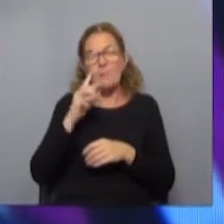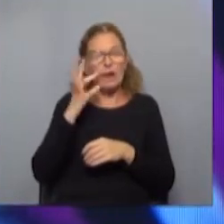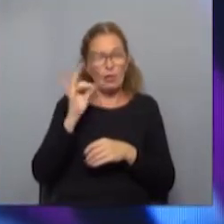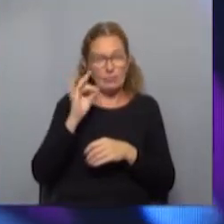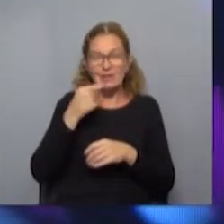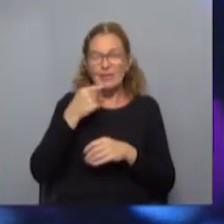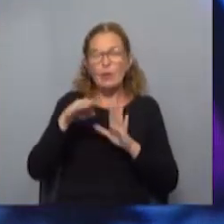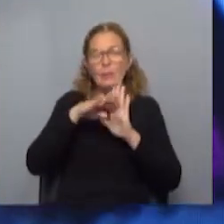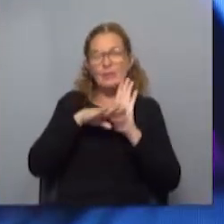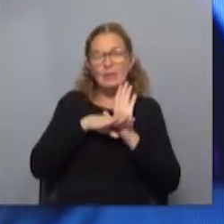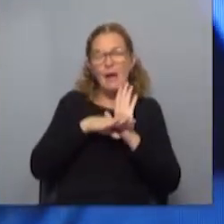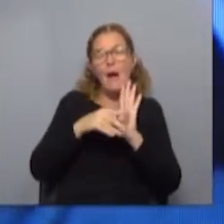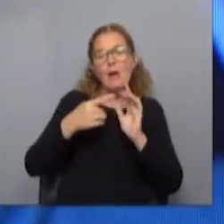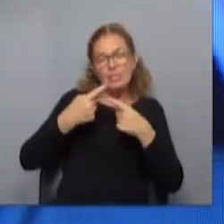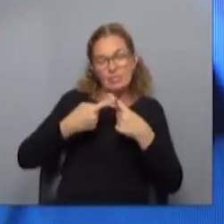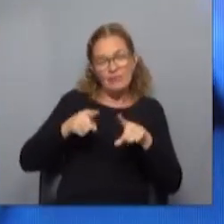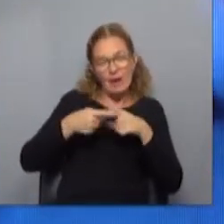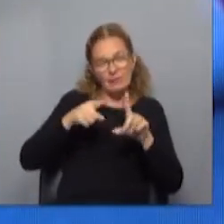se hizo una medida que duró varios meses.